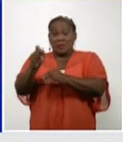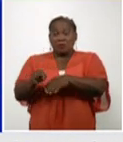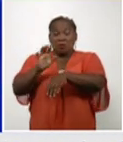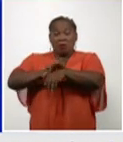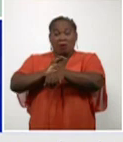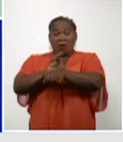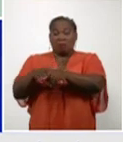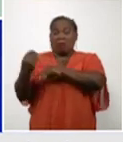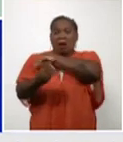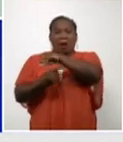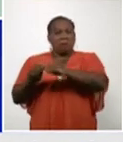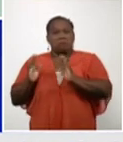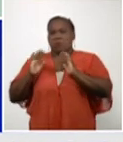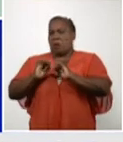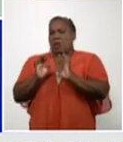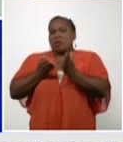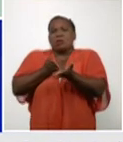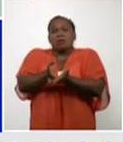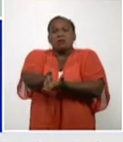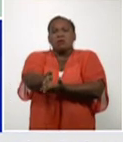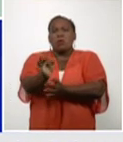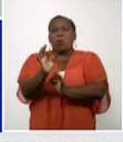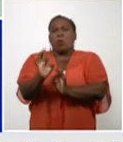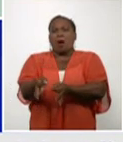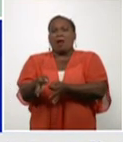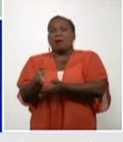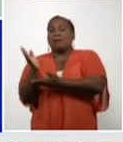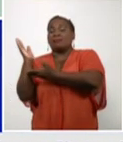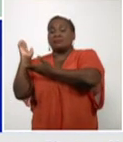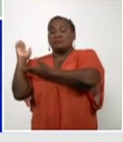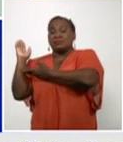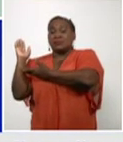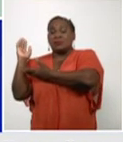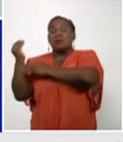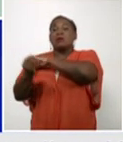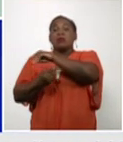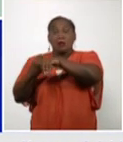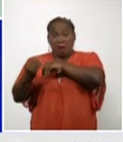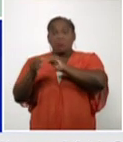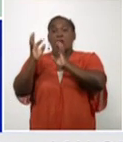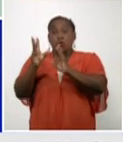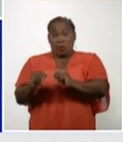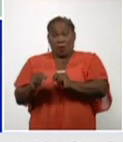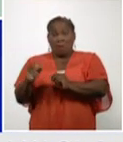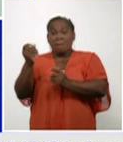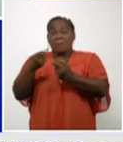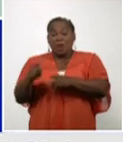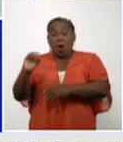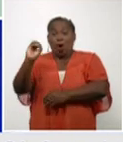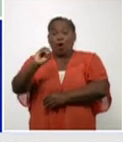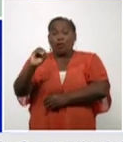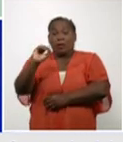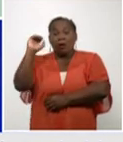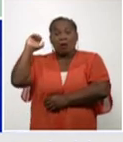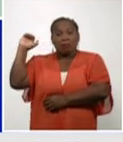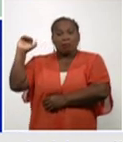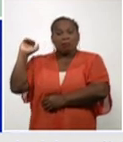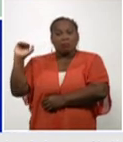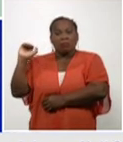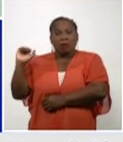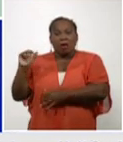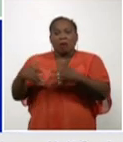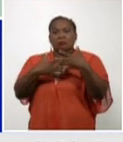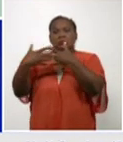orden, en cuanto, sí cambian en cuanto al número, pero no en cuanto al orden. Mayor número de casos, Estados Unidos y